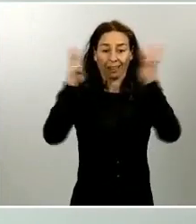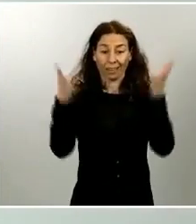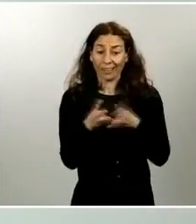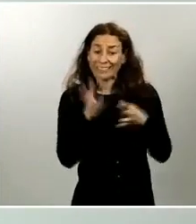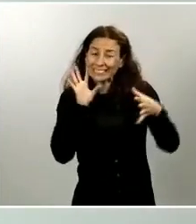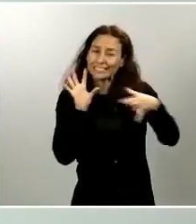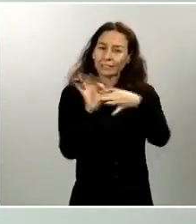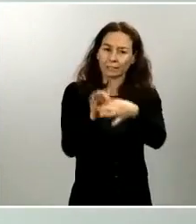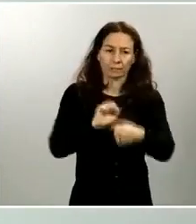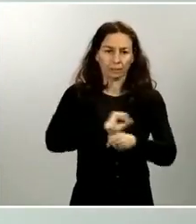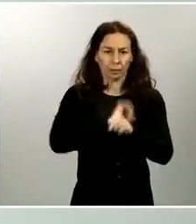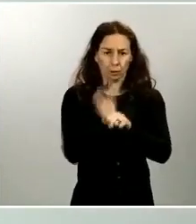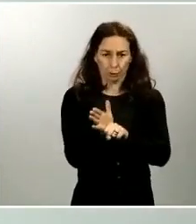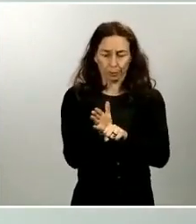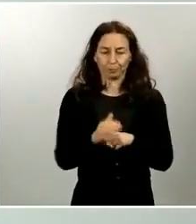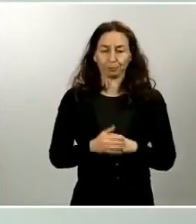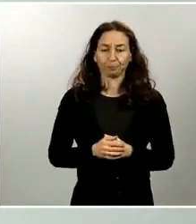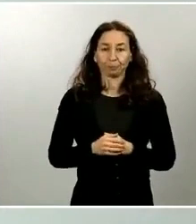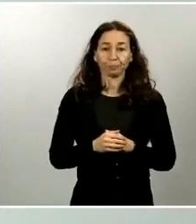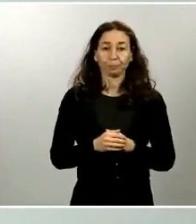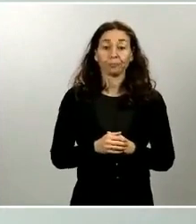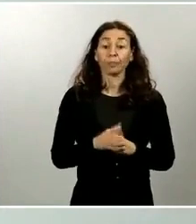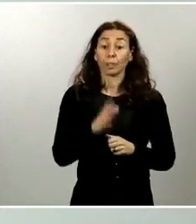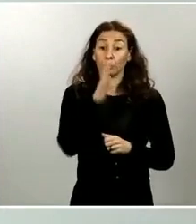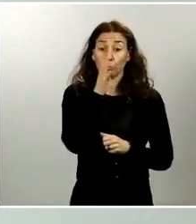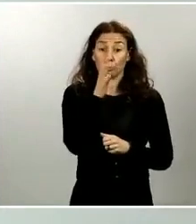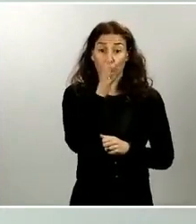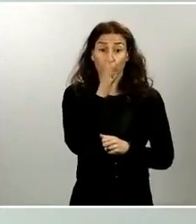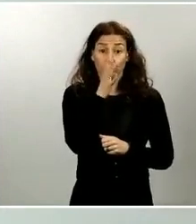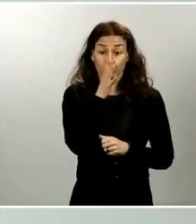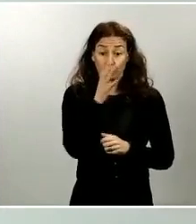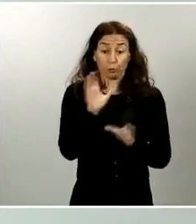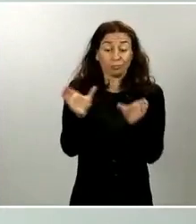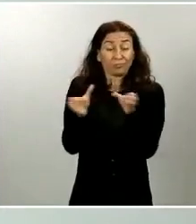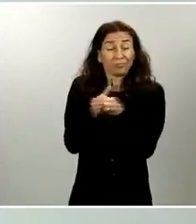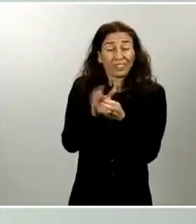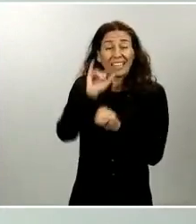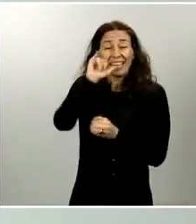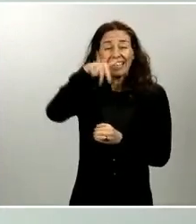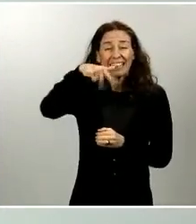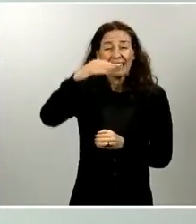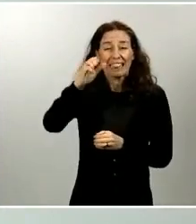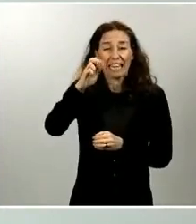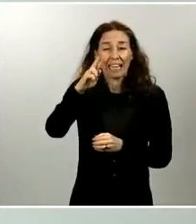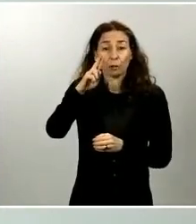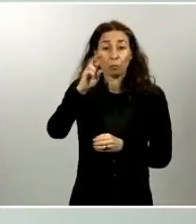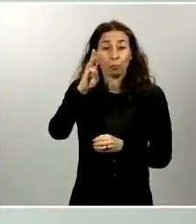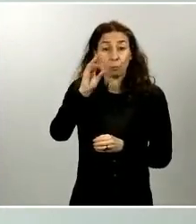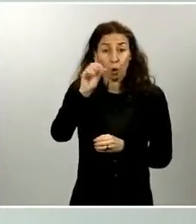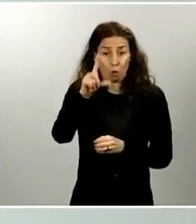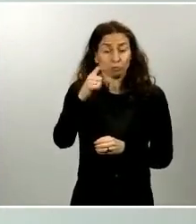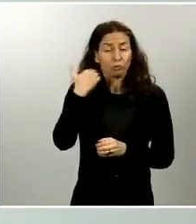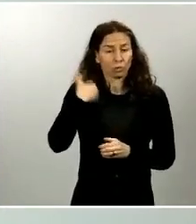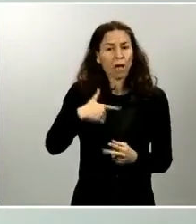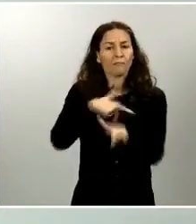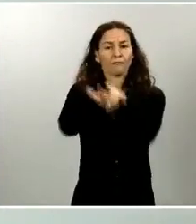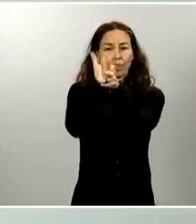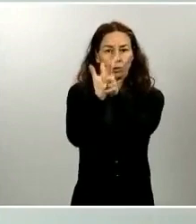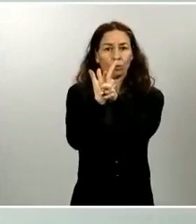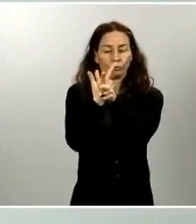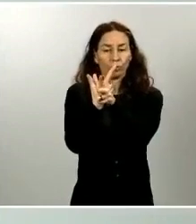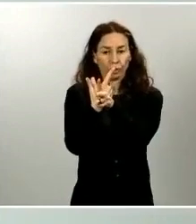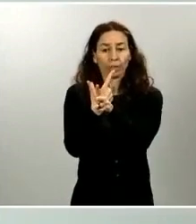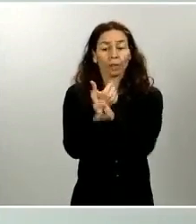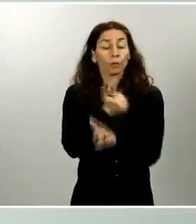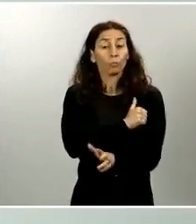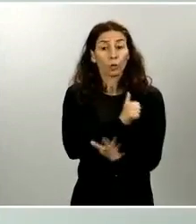Para ello, en el marco de Interpol, ha celebrado ya una videoconferencia con representantes de unidades policiales especializadas